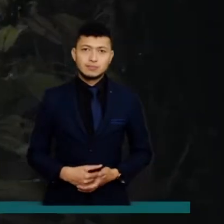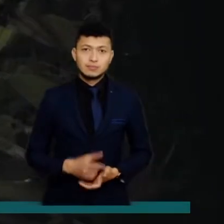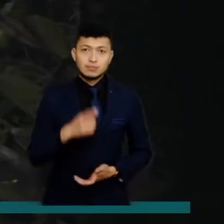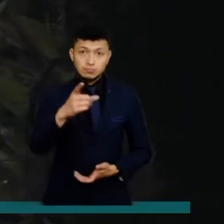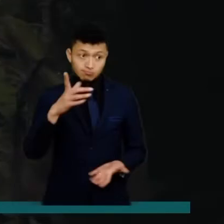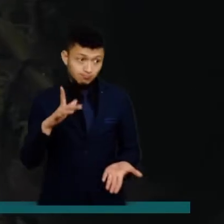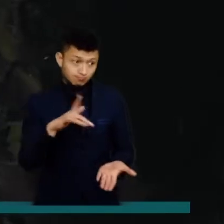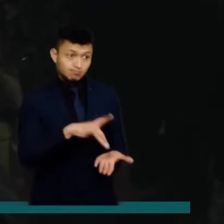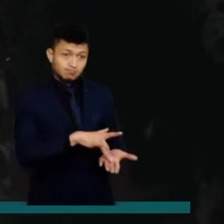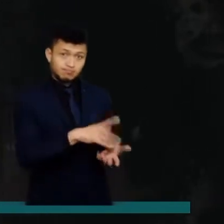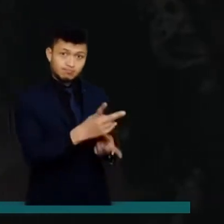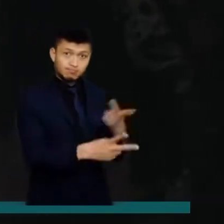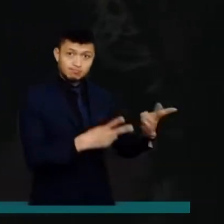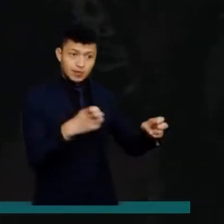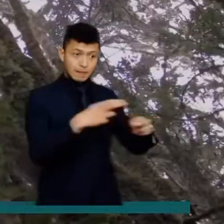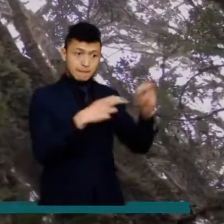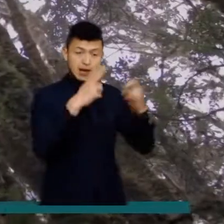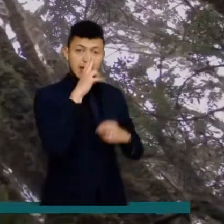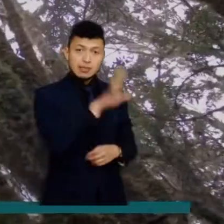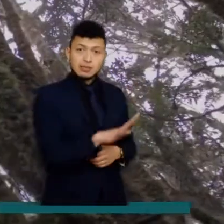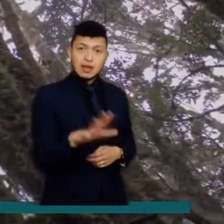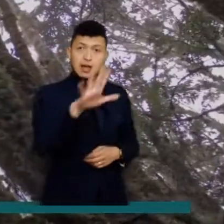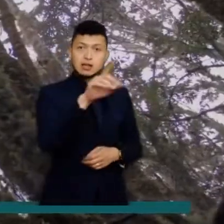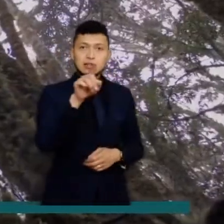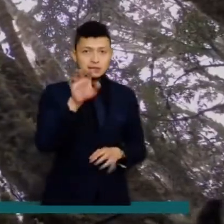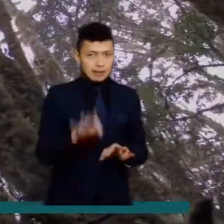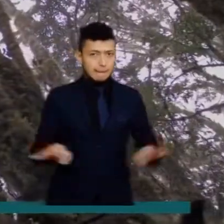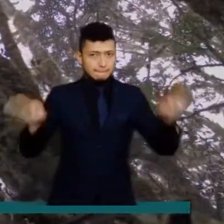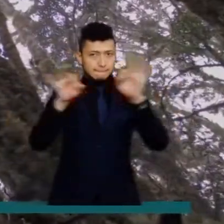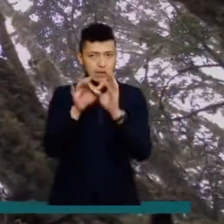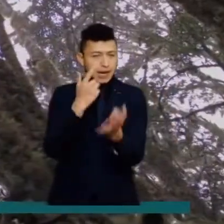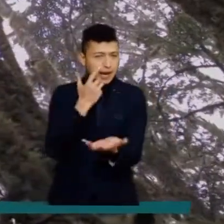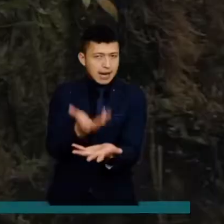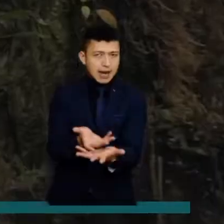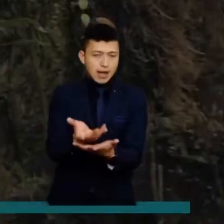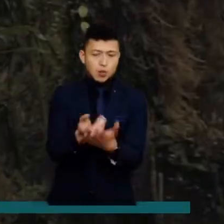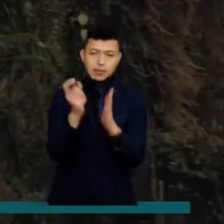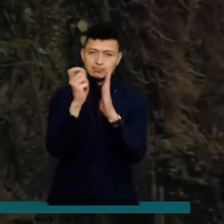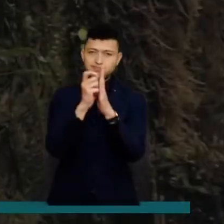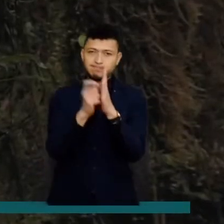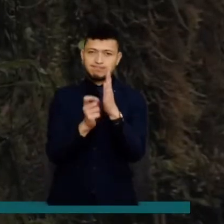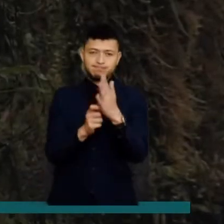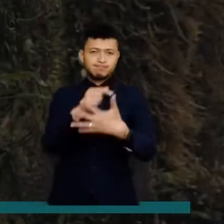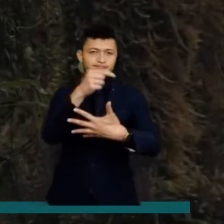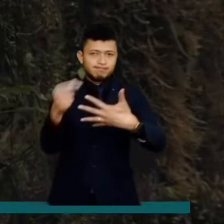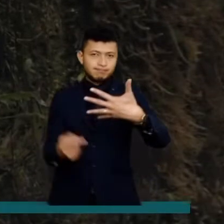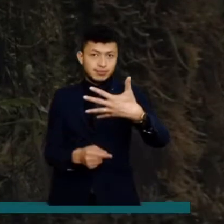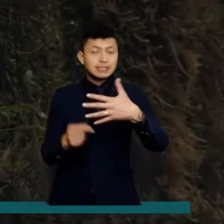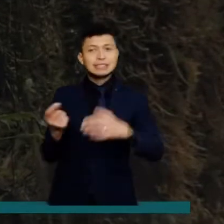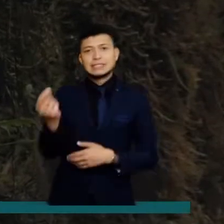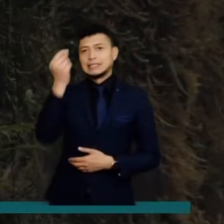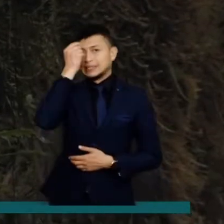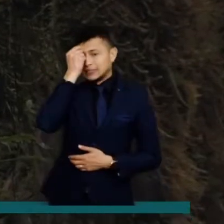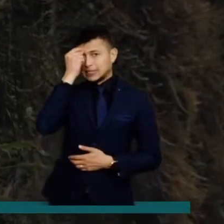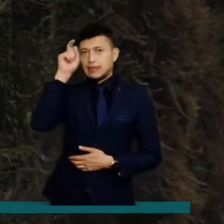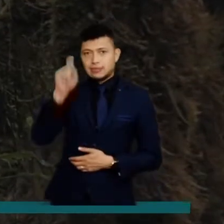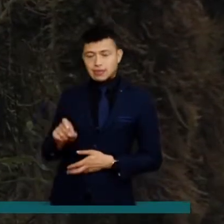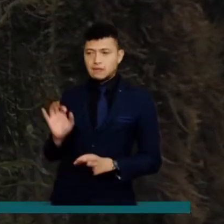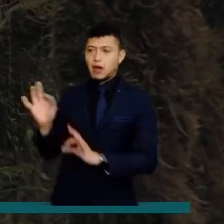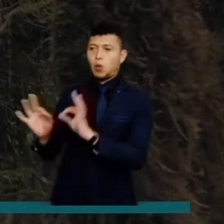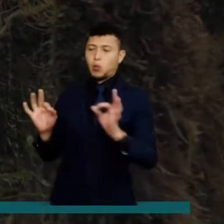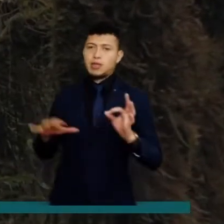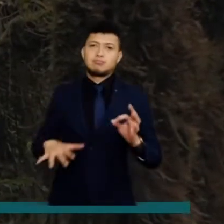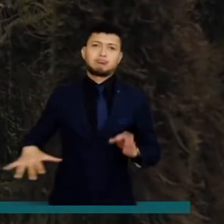Para visitar los parques nacionales en Colombia se deben tener en cuenta varias recomendaciones que son esenciales para la